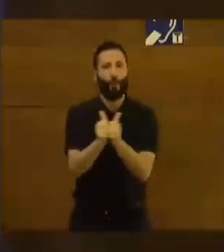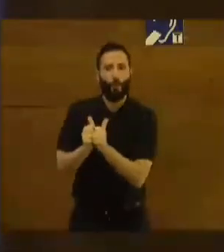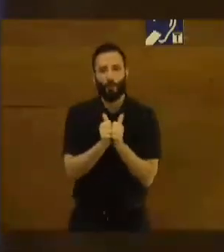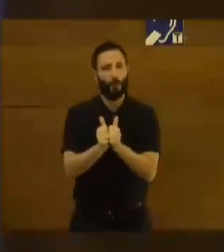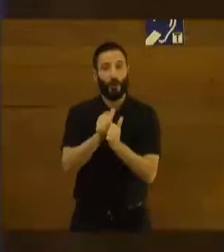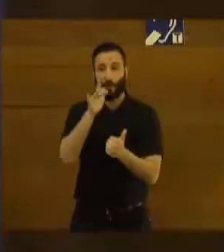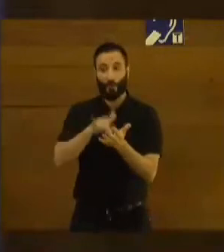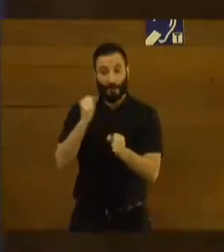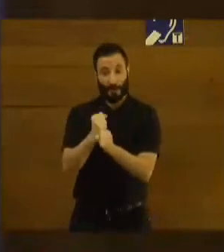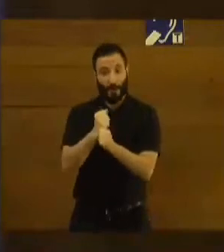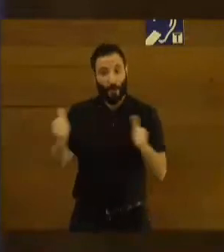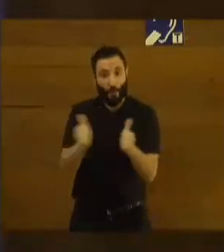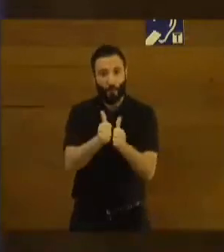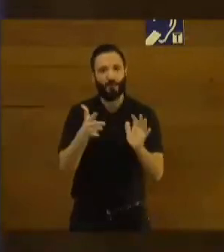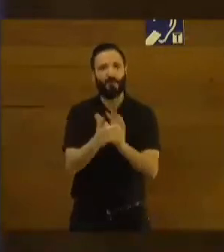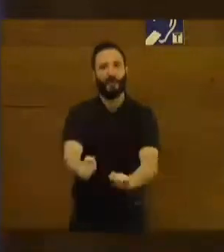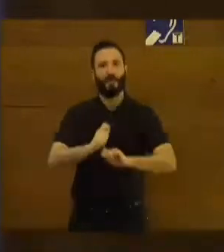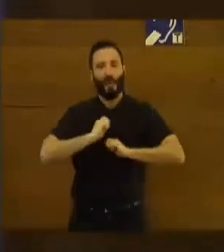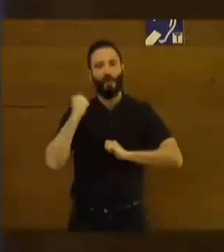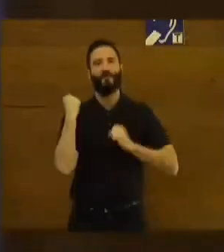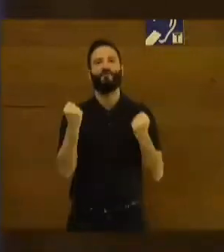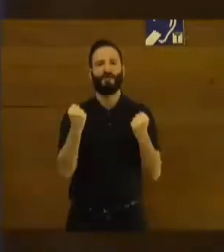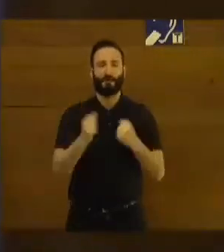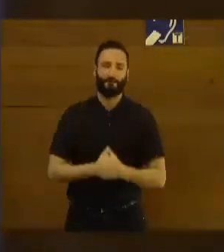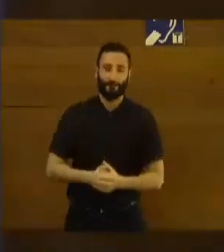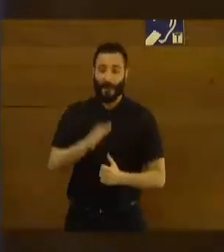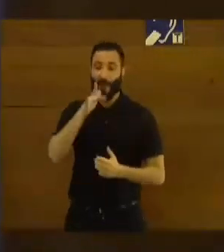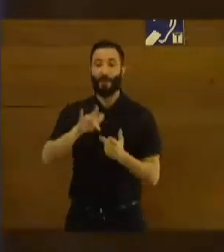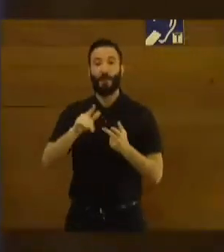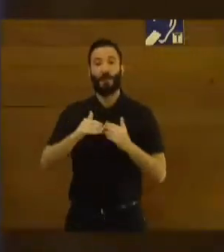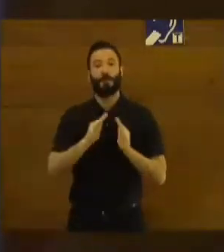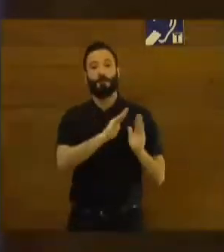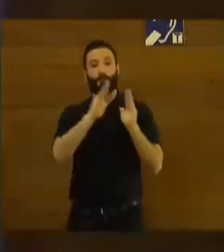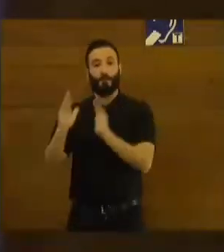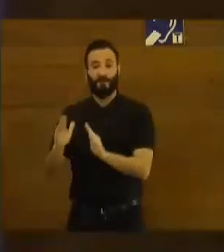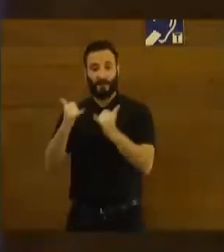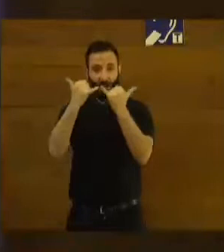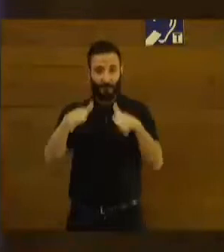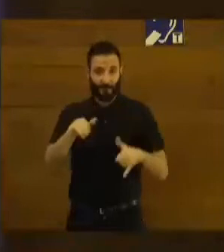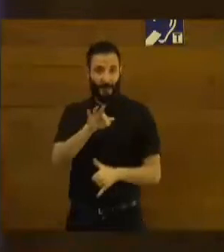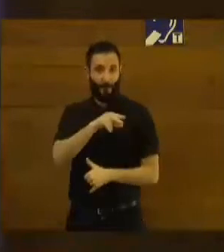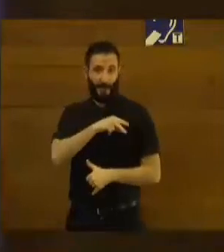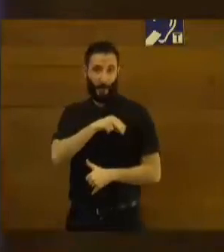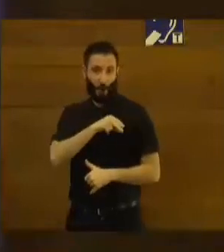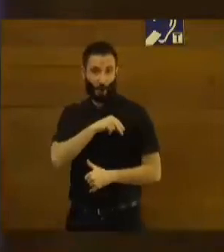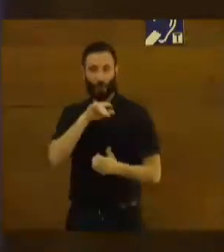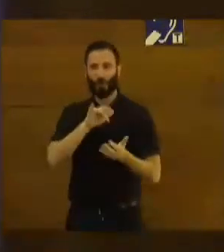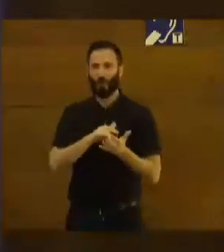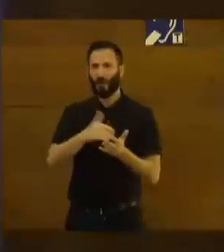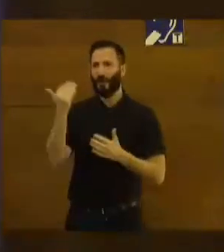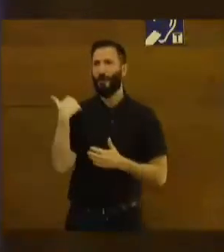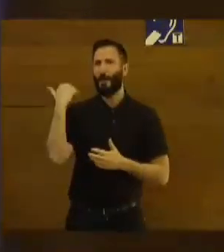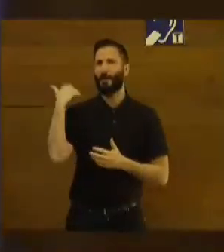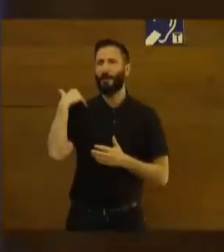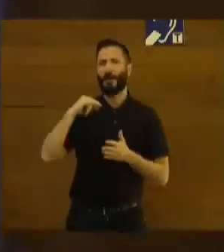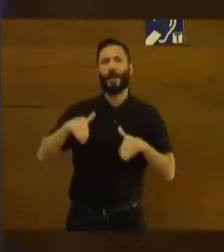seguro más fuertes. Vamos a dar paso ahora a la premiación. Recordar que recibimos cerca de 90